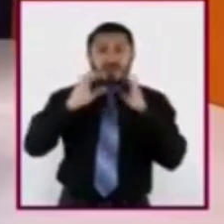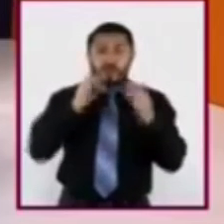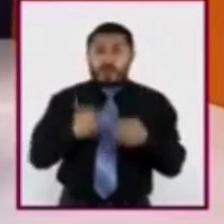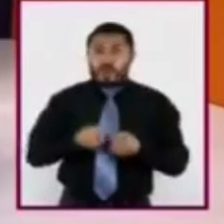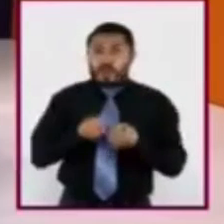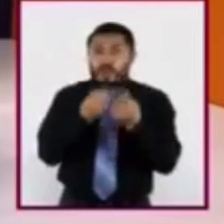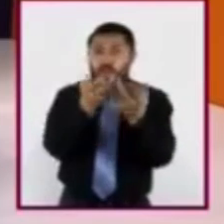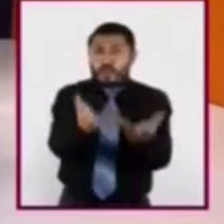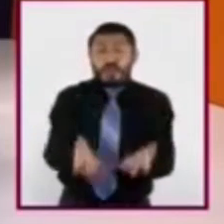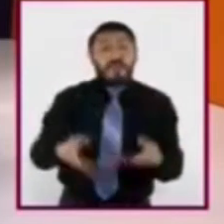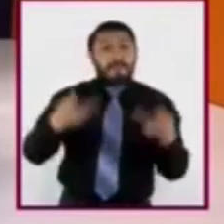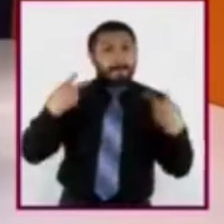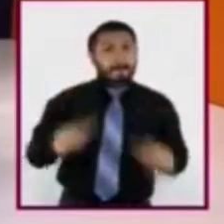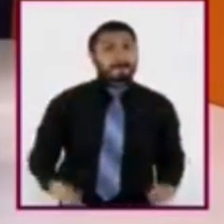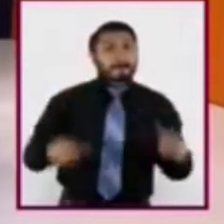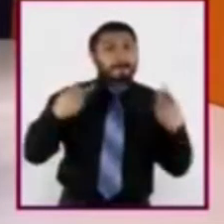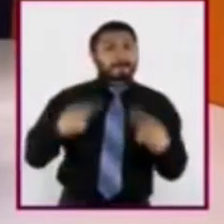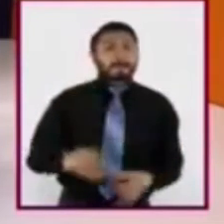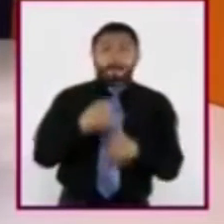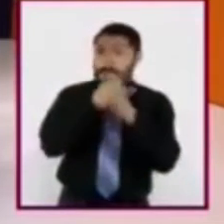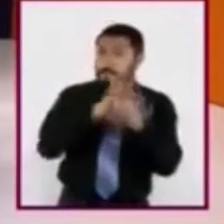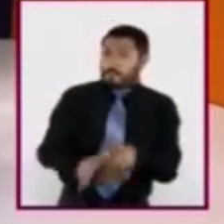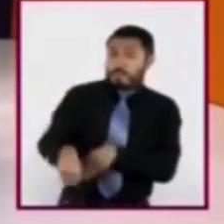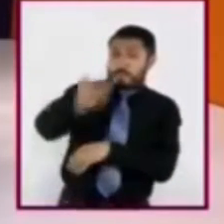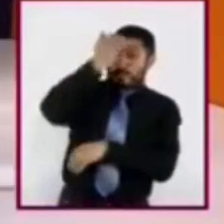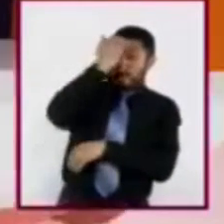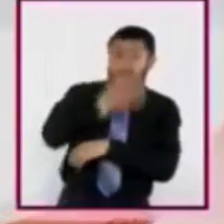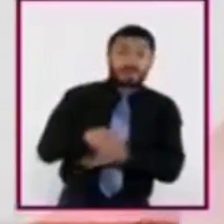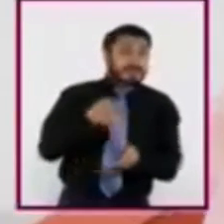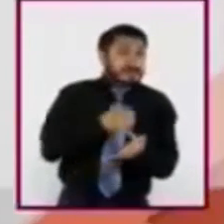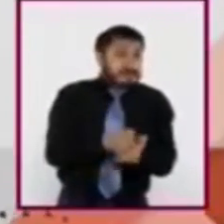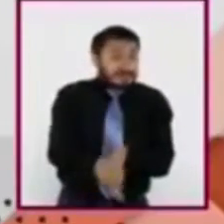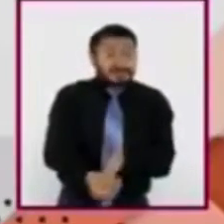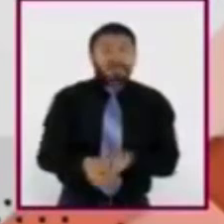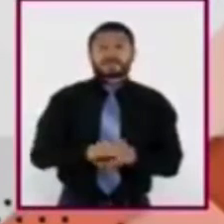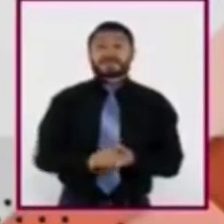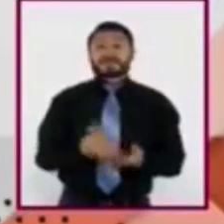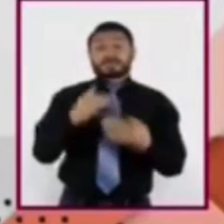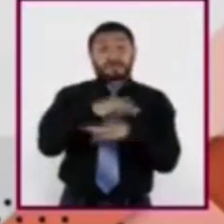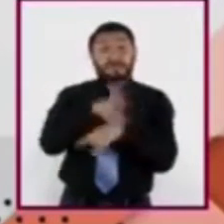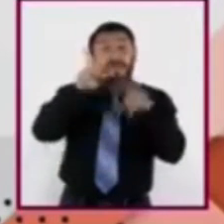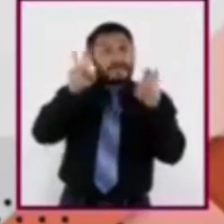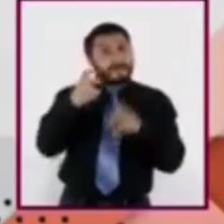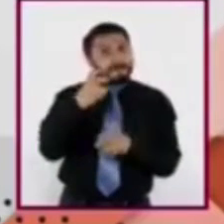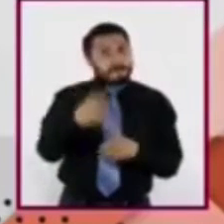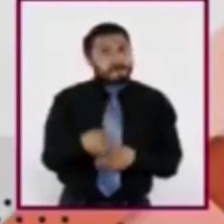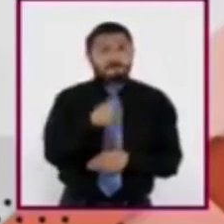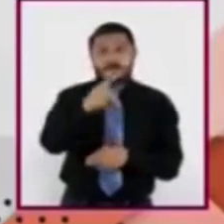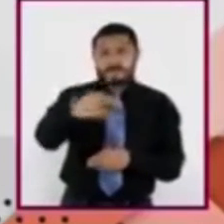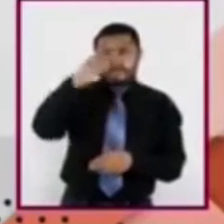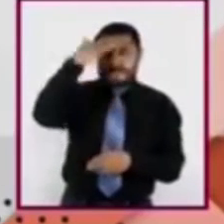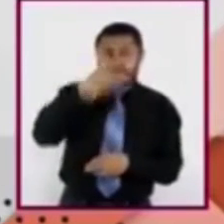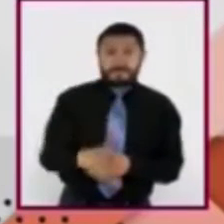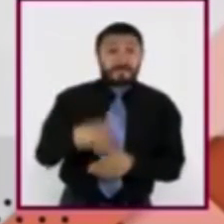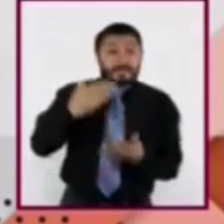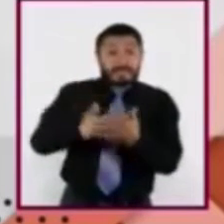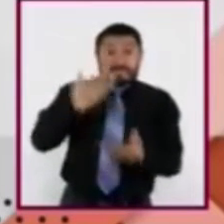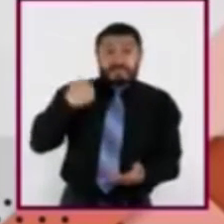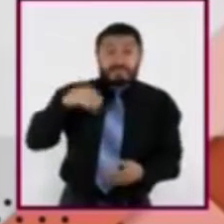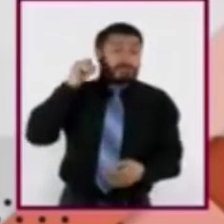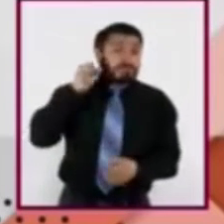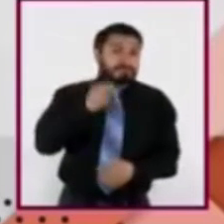personas pueden estar informadas y tomar decisiones. Como sabrás, esto no siempre fue así.